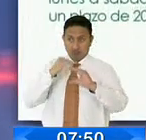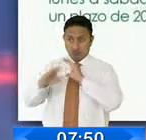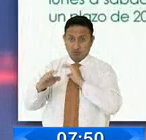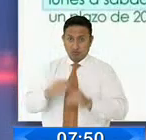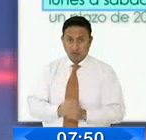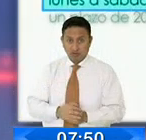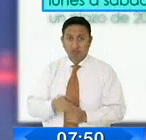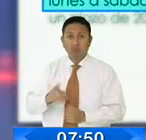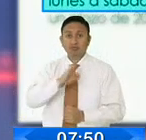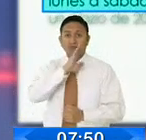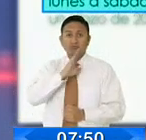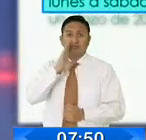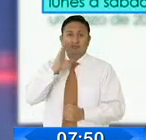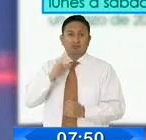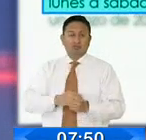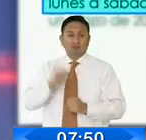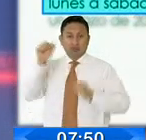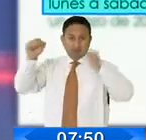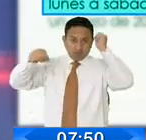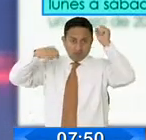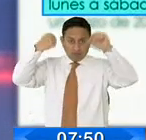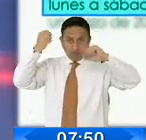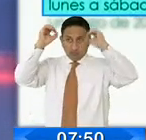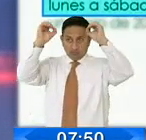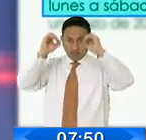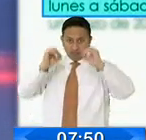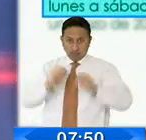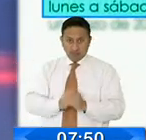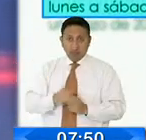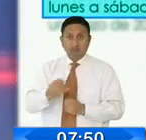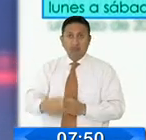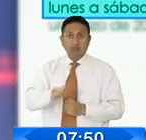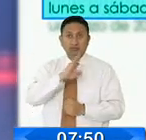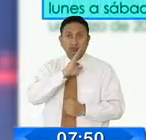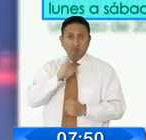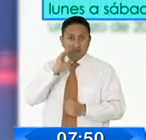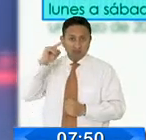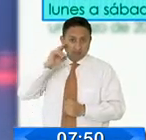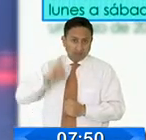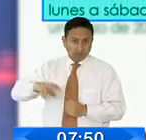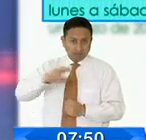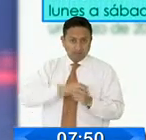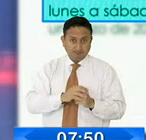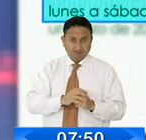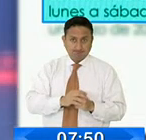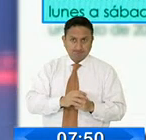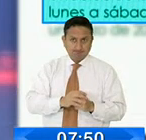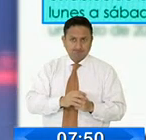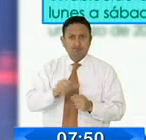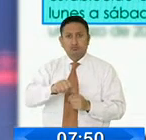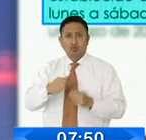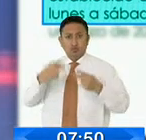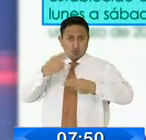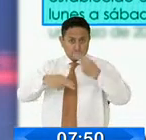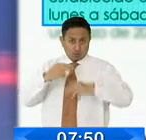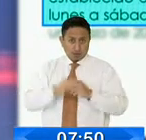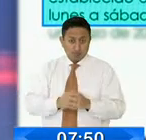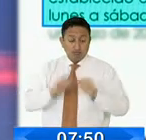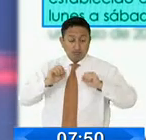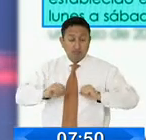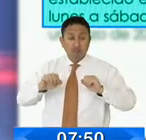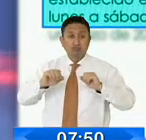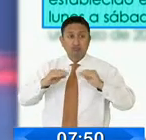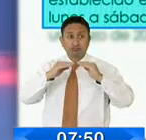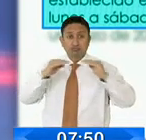los bares, karaokes, discotecas, centros de tolerancia y los establecimientos turísticos y los demás establecimientos regulados en la